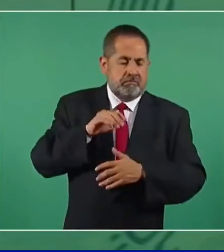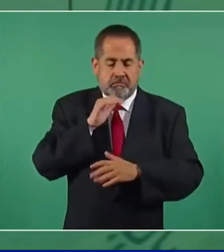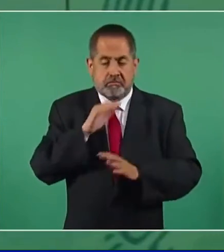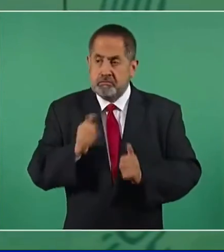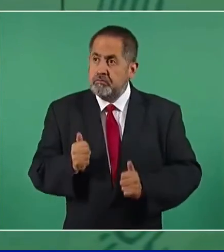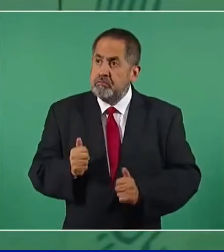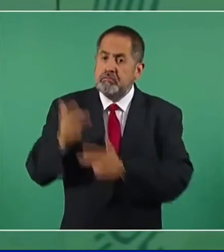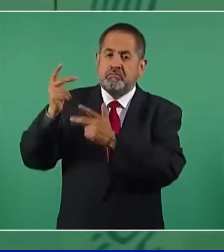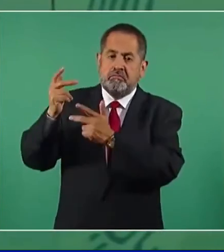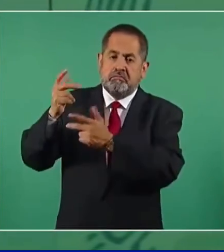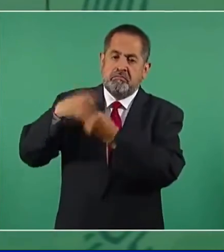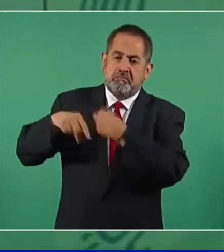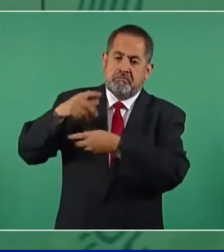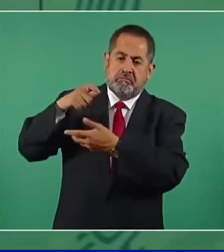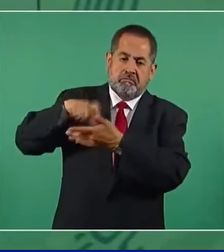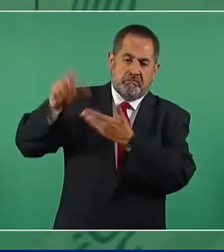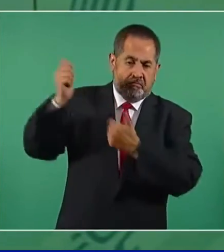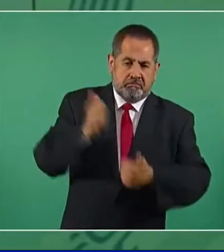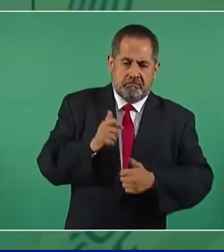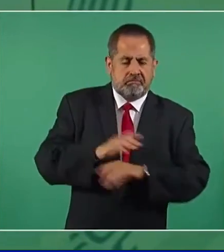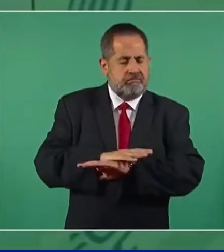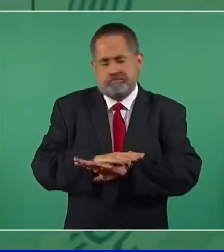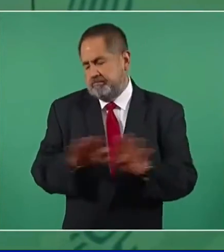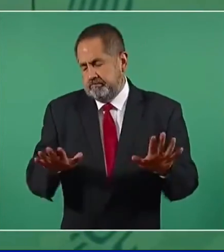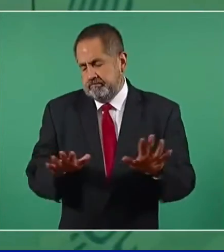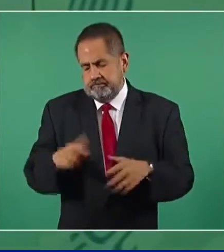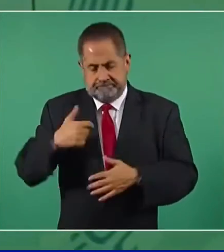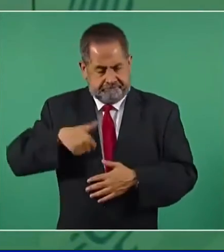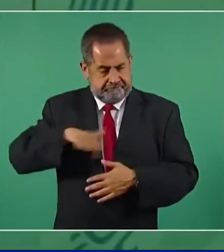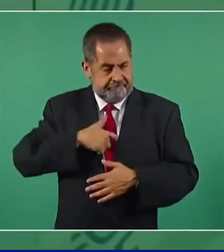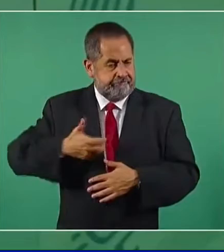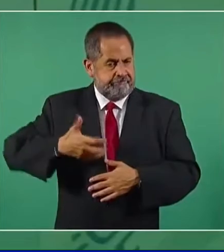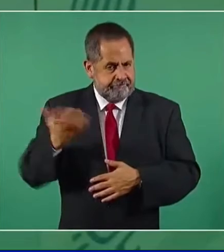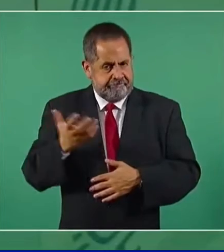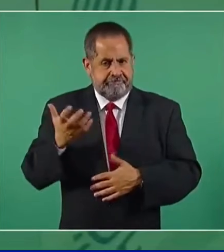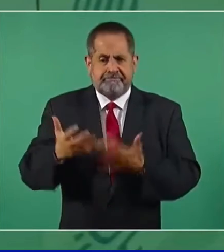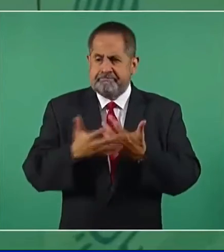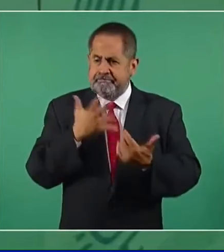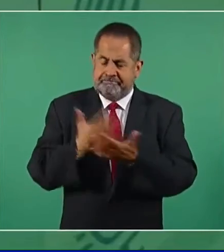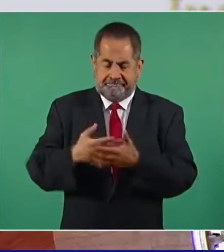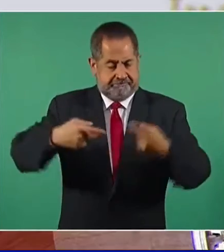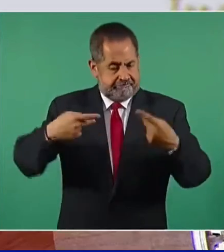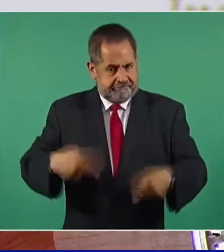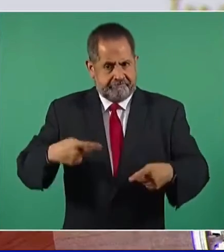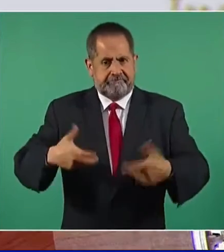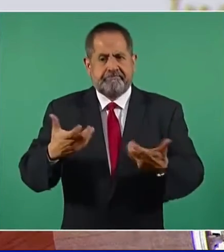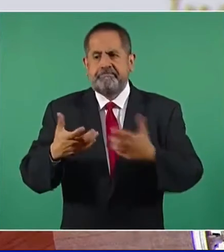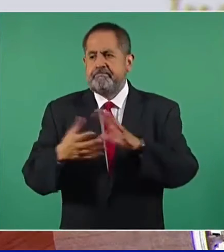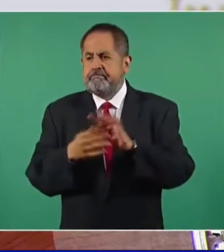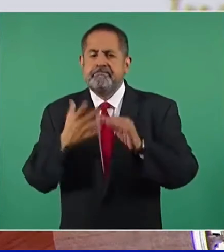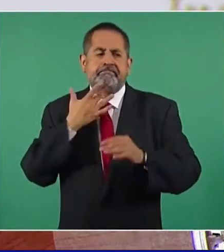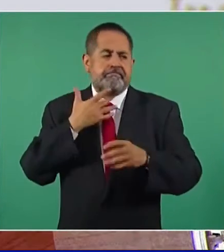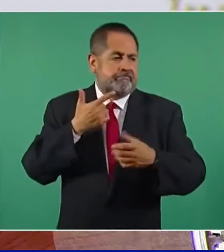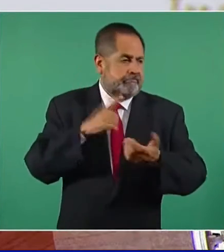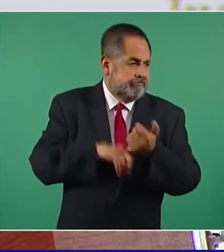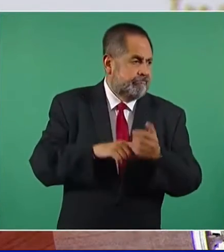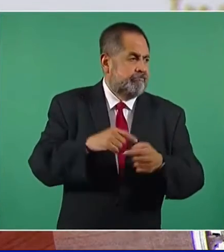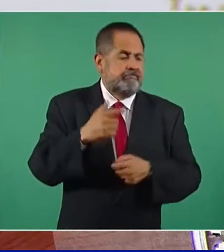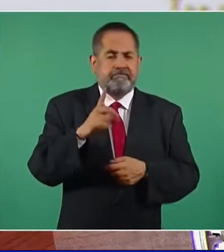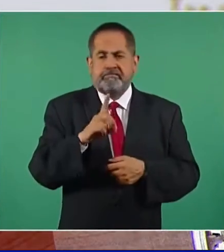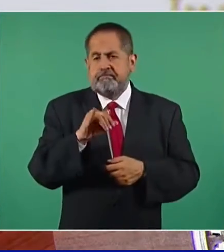al extranjero y vamos a estar comprando gasolinas y diésel.